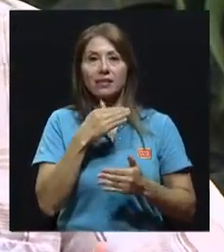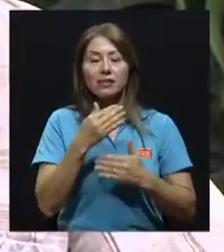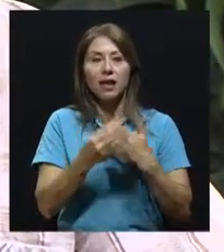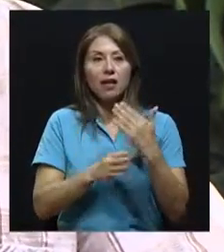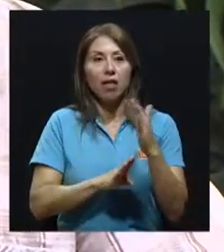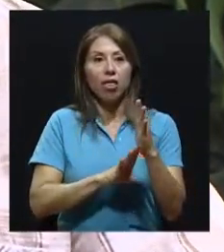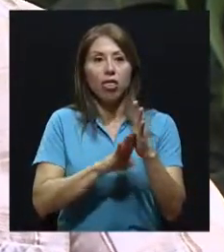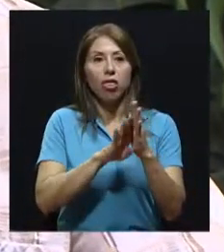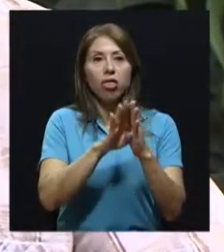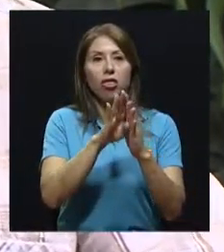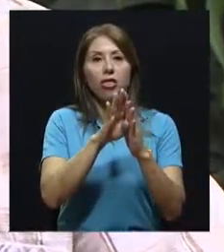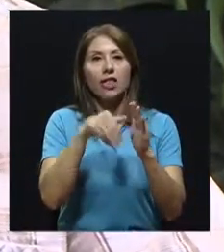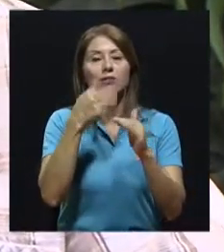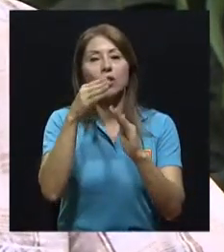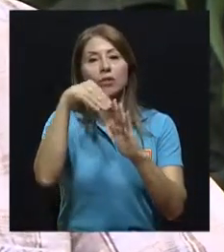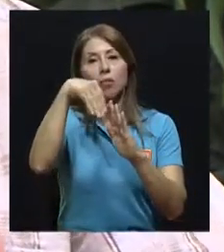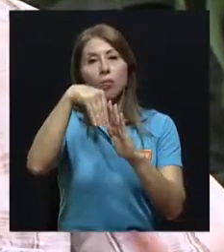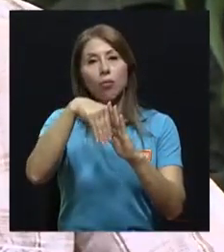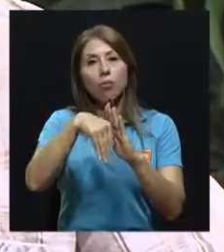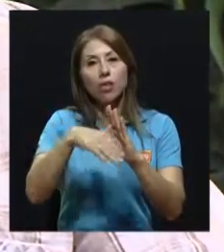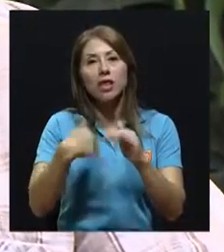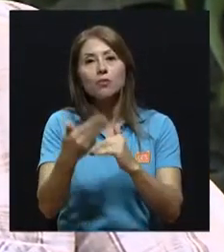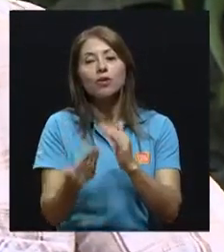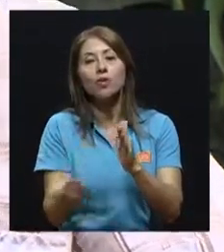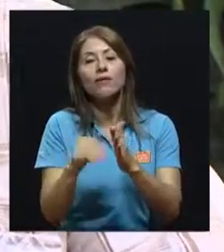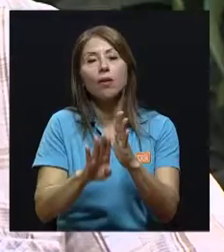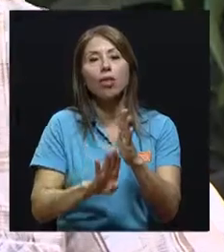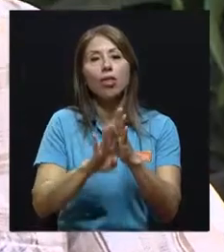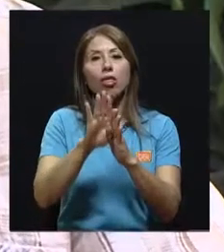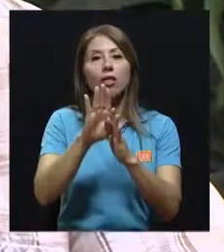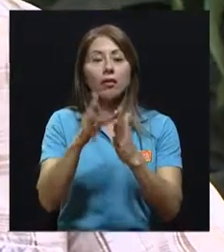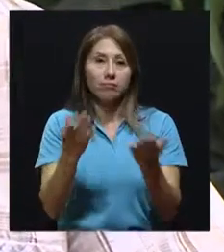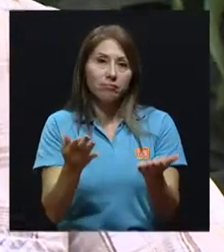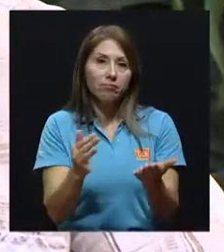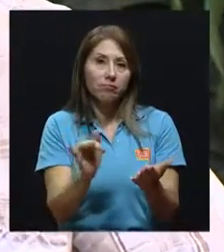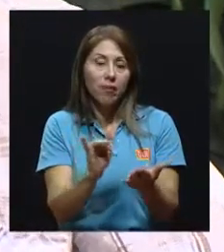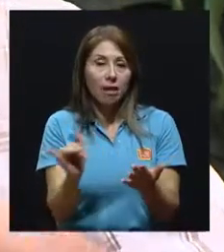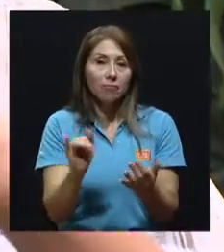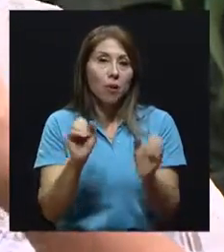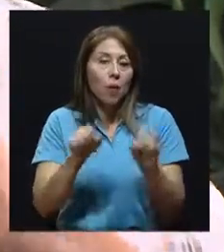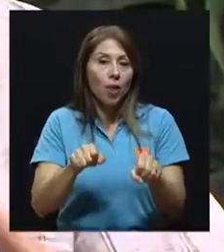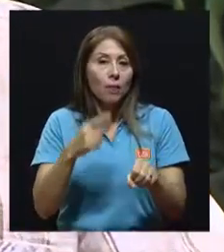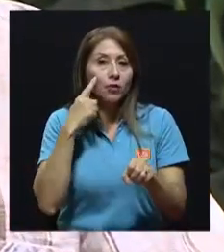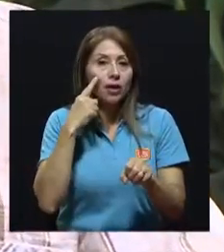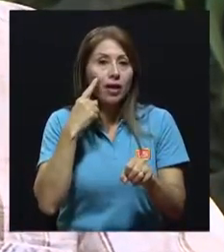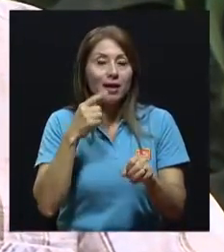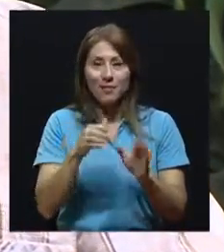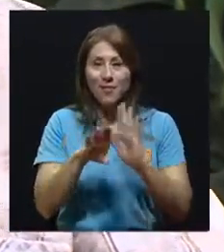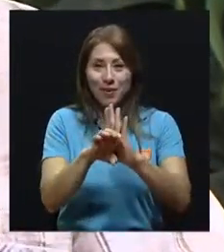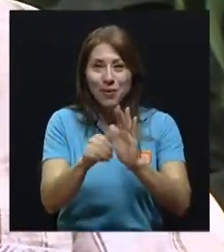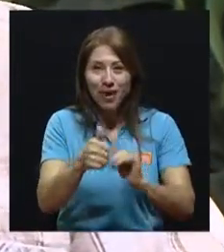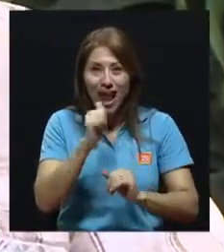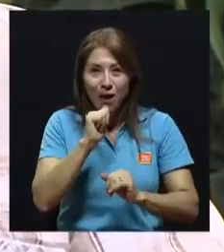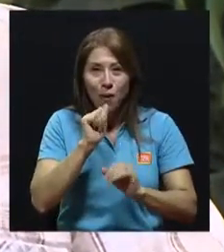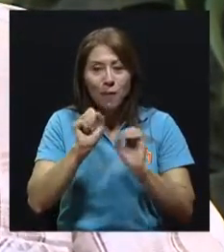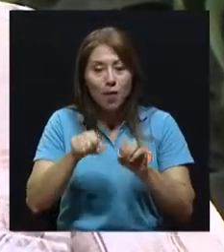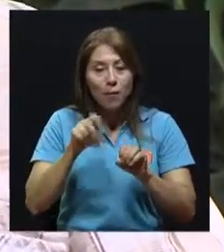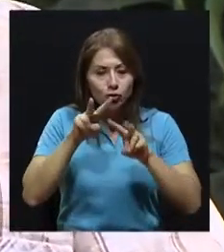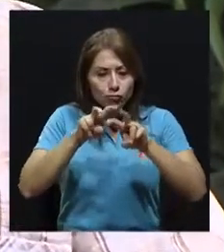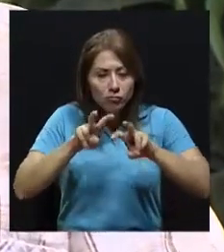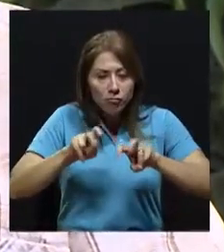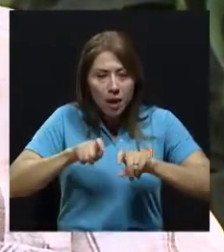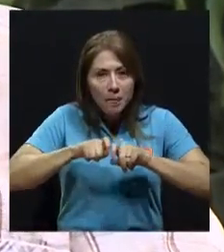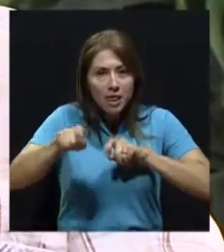contaminantes como cual, bueno, contaminantes del aire hay montones, es igual que en el caso del agua, podemos medir un montón de cosas en el agua, lo mismo en el aire,